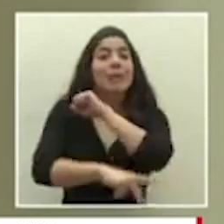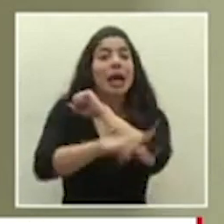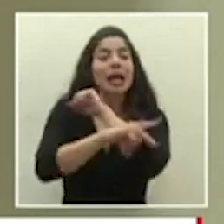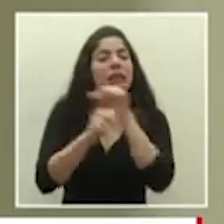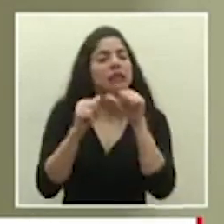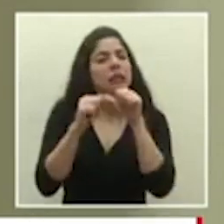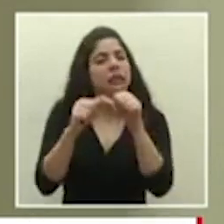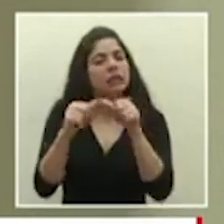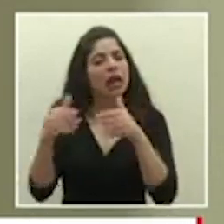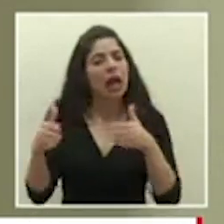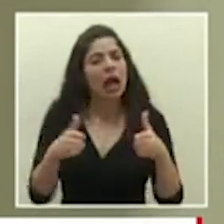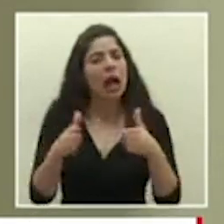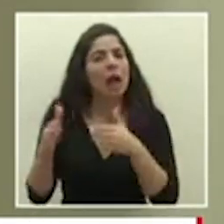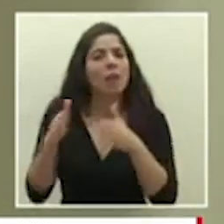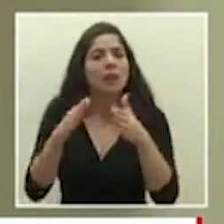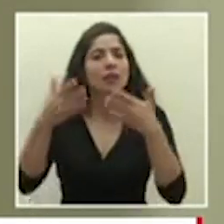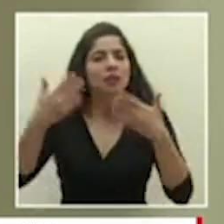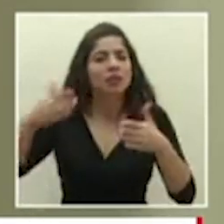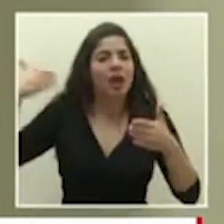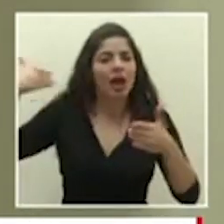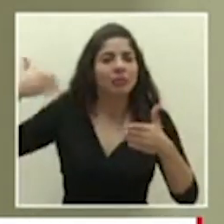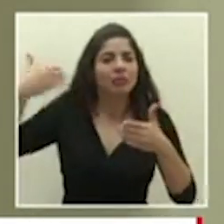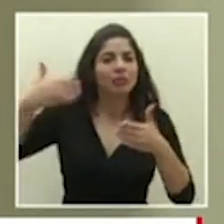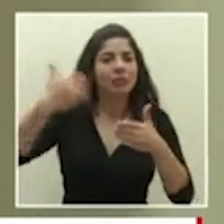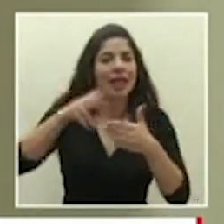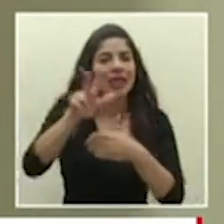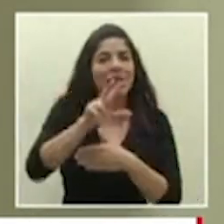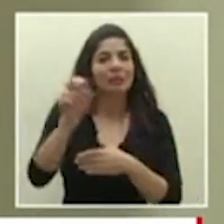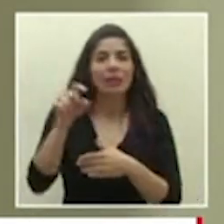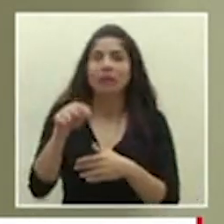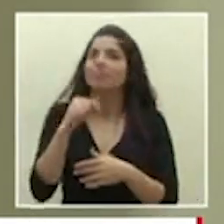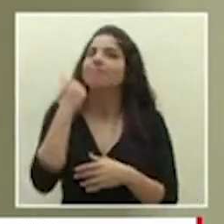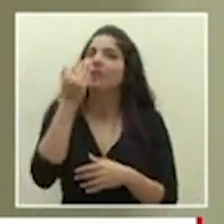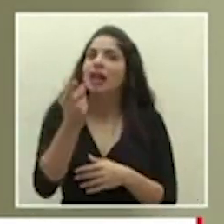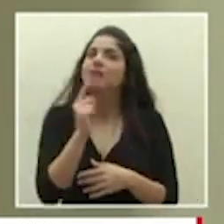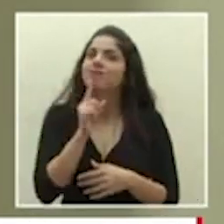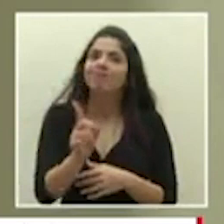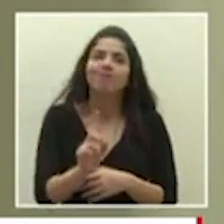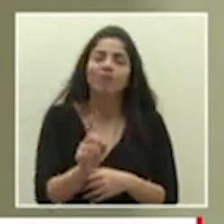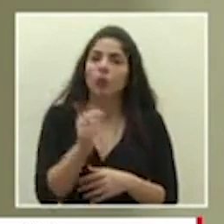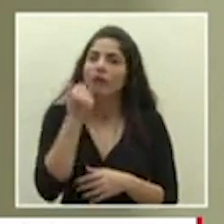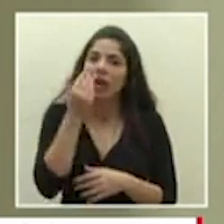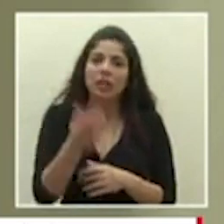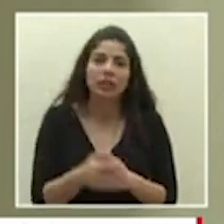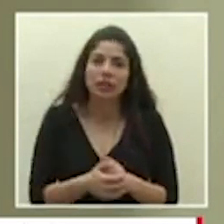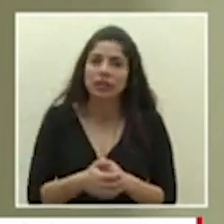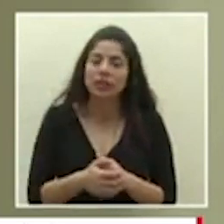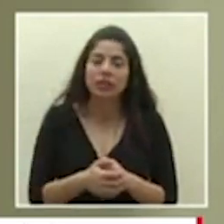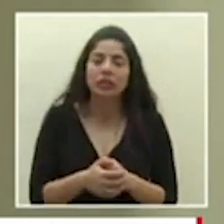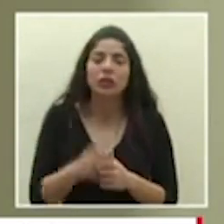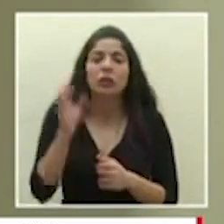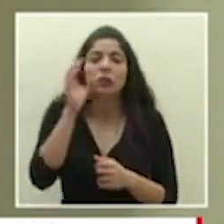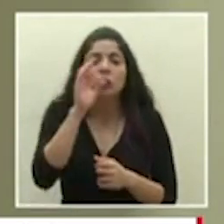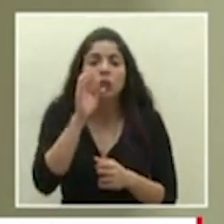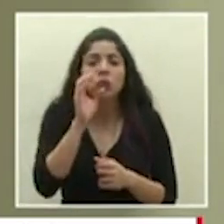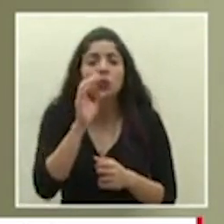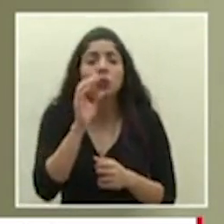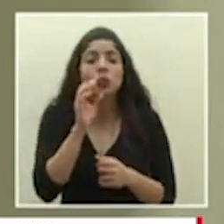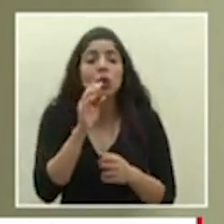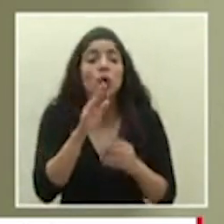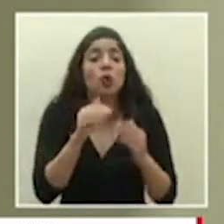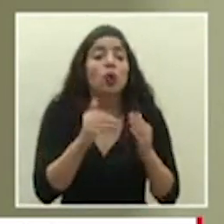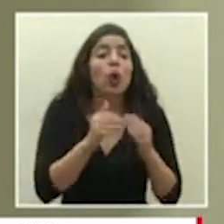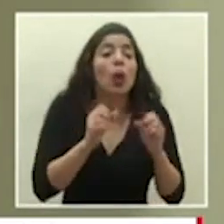esa ruta que hemos venido trazando estos tres meses que no es nada fácil y que logremos retomar lo mayor